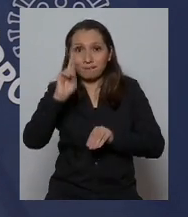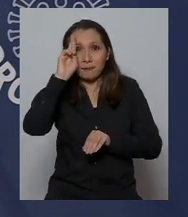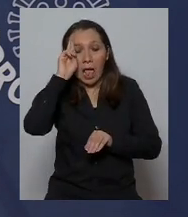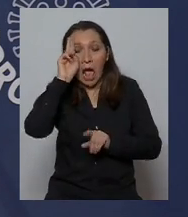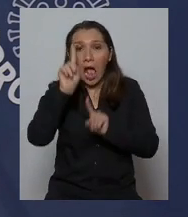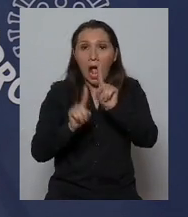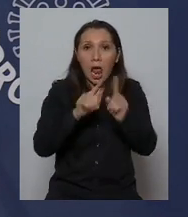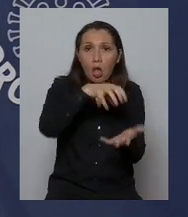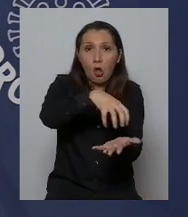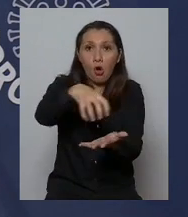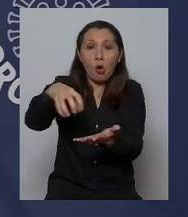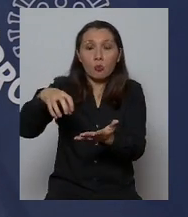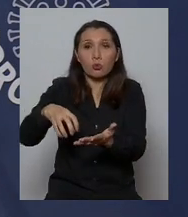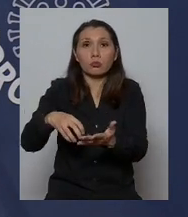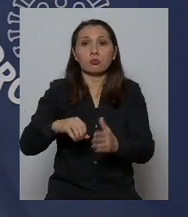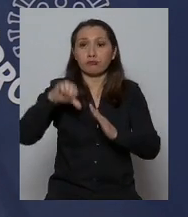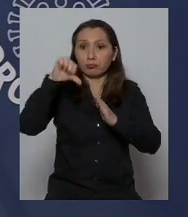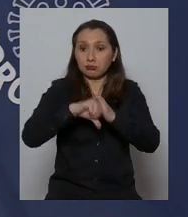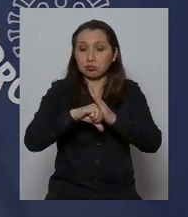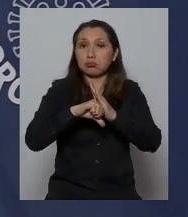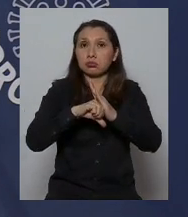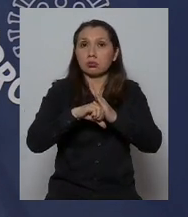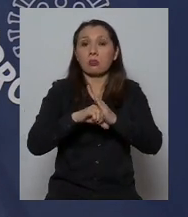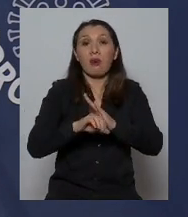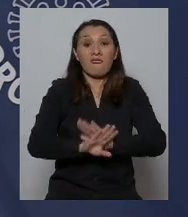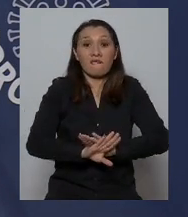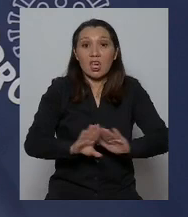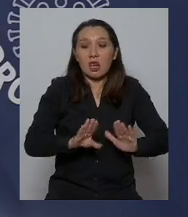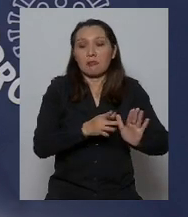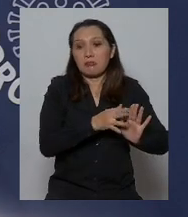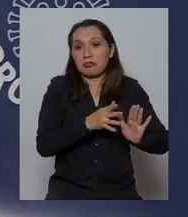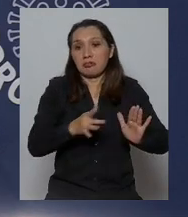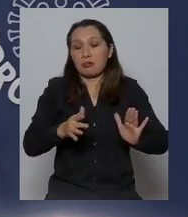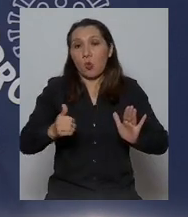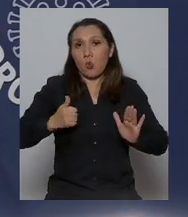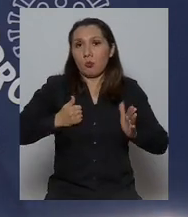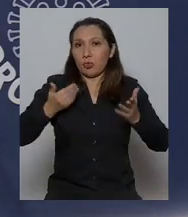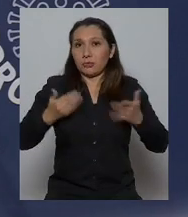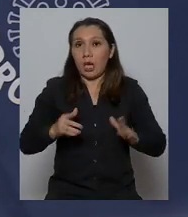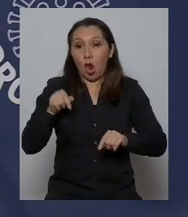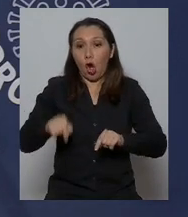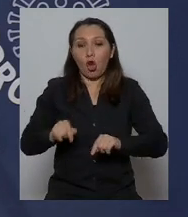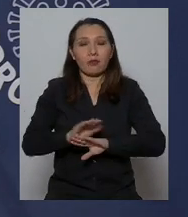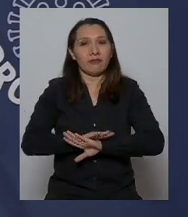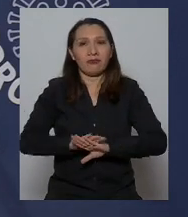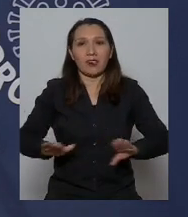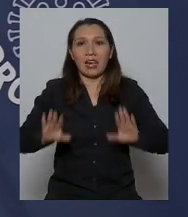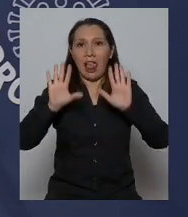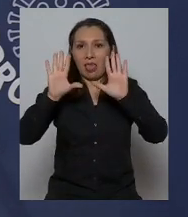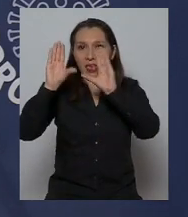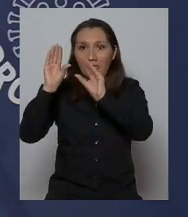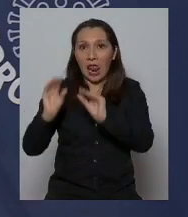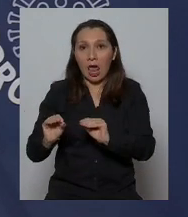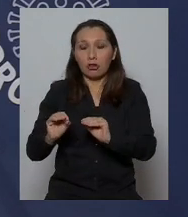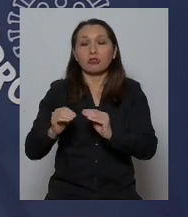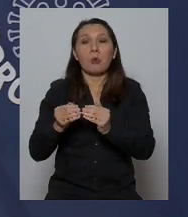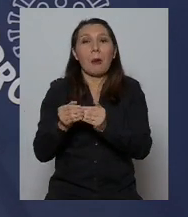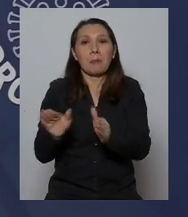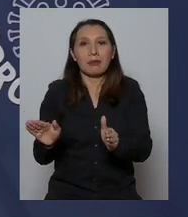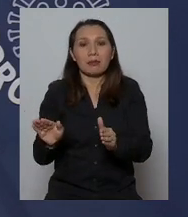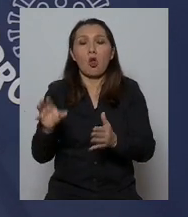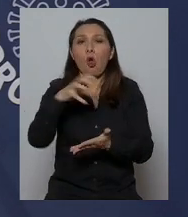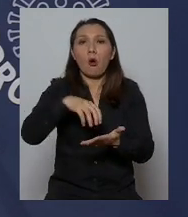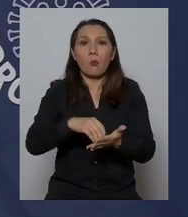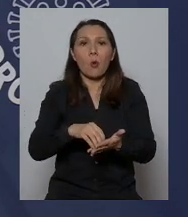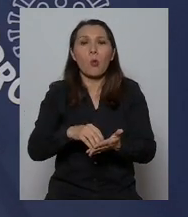aquellas comunas que estando en cuarentena terminan su cuarentena el día de hoy a las 22 horas la